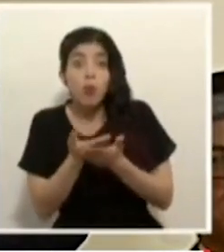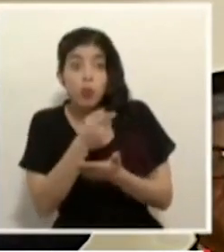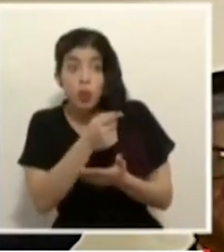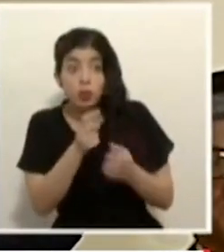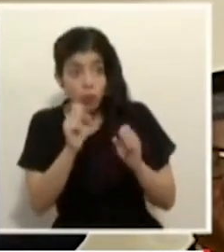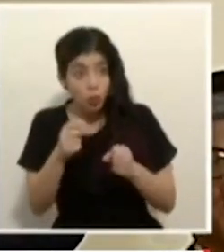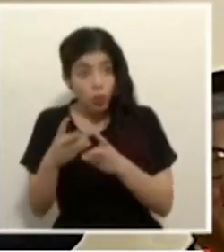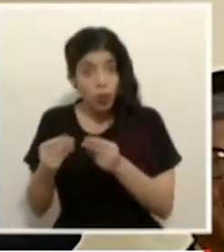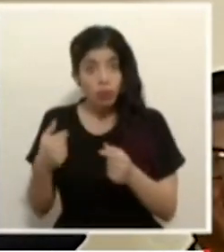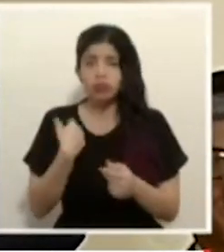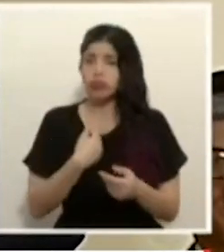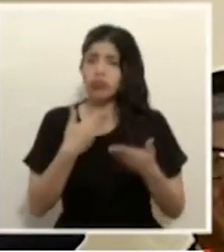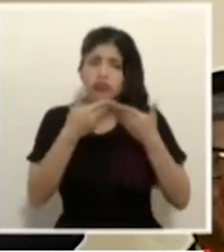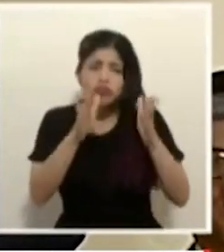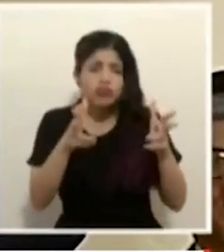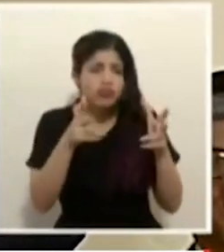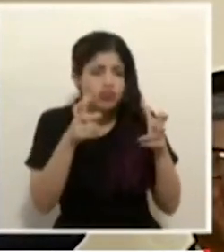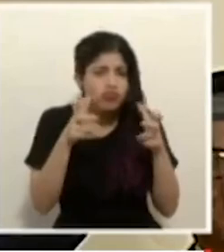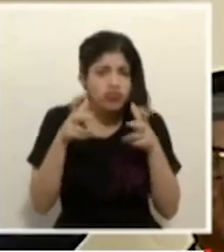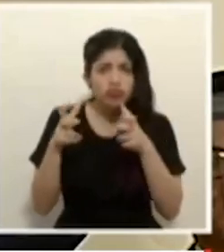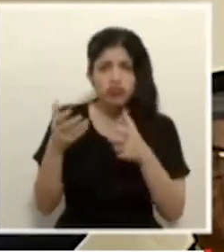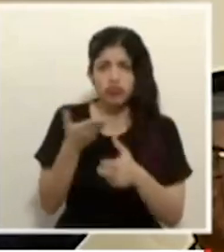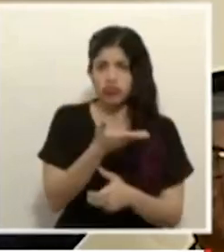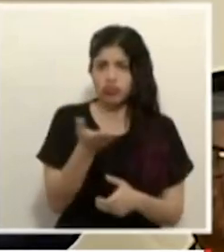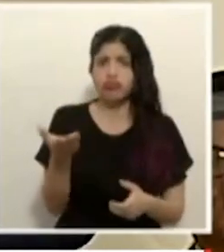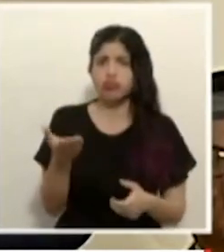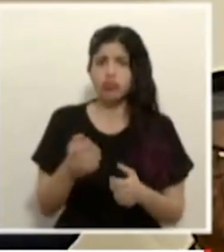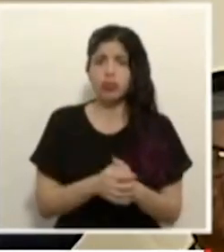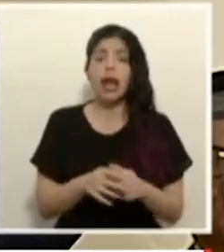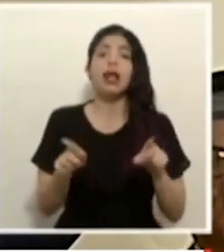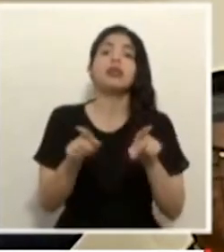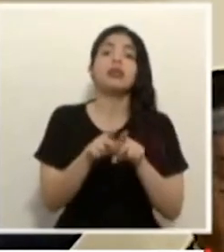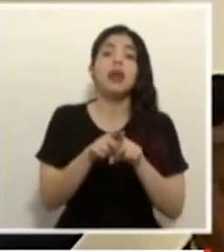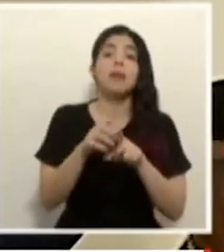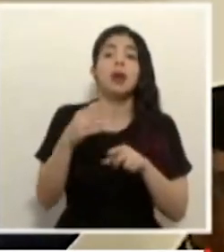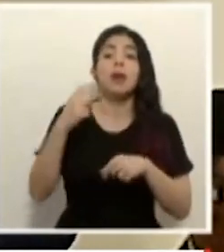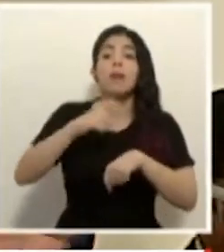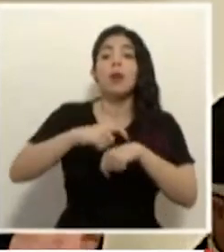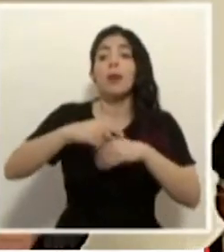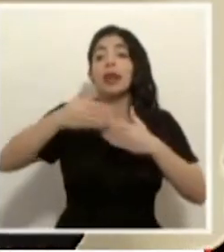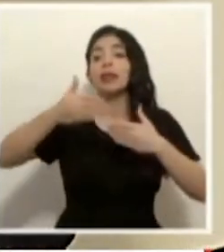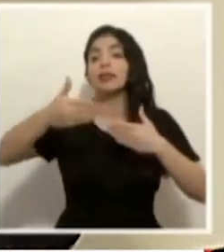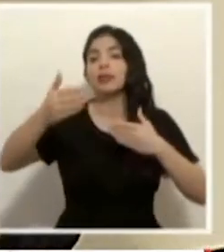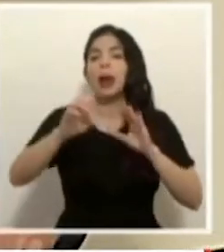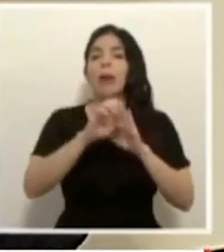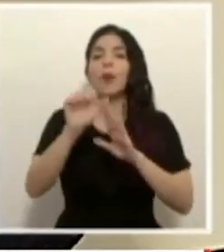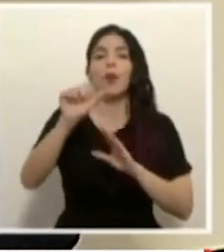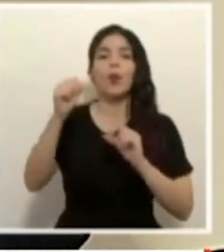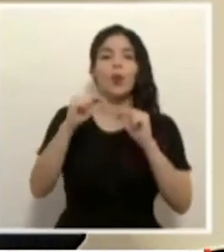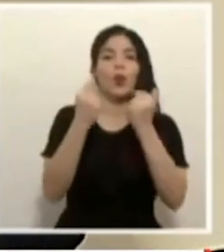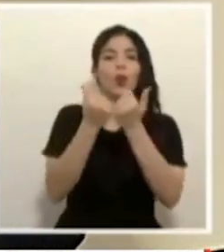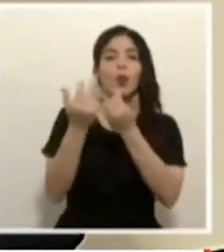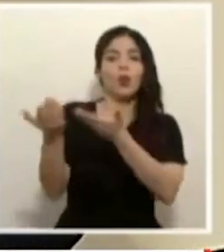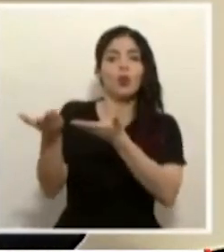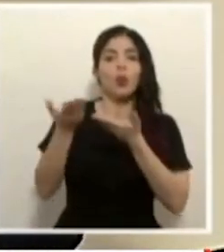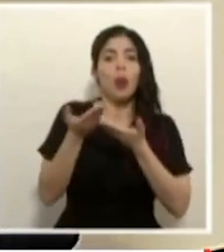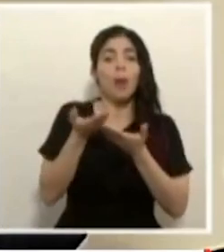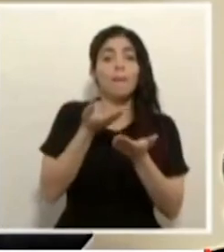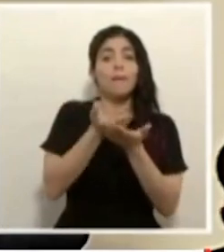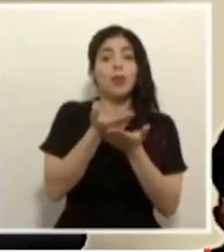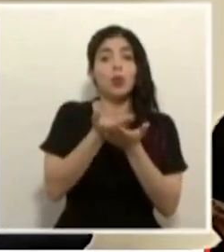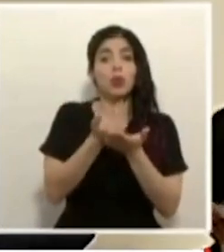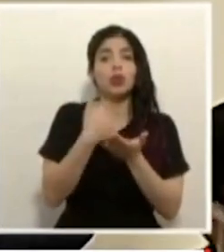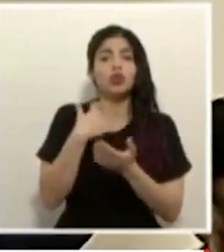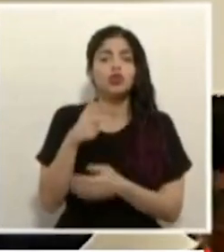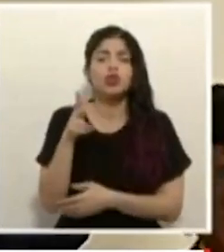tenemos oídos abiertos a ellas y también en los momentos que llegan hay otro grupo que me presentó una serie de propuestas las cuales yo